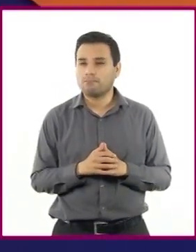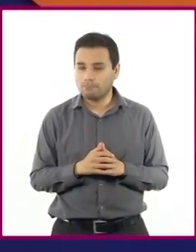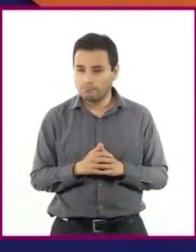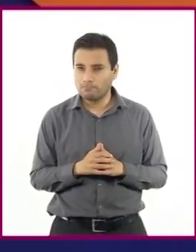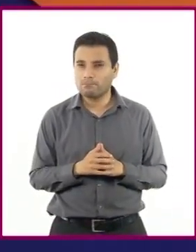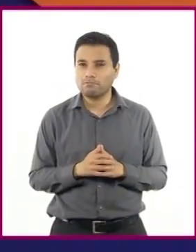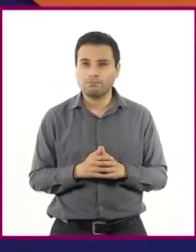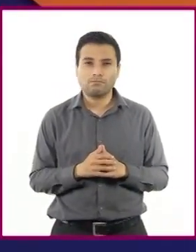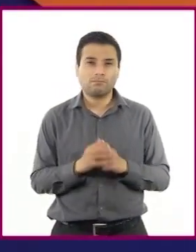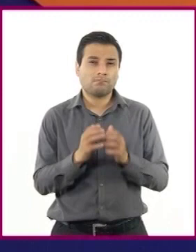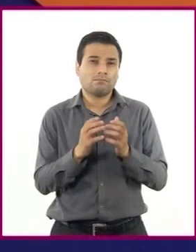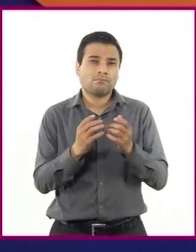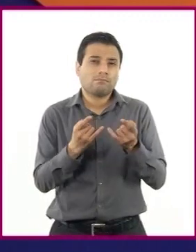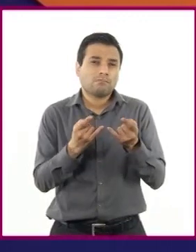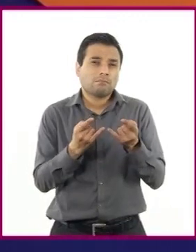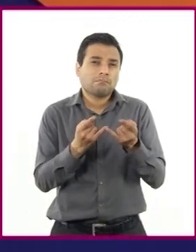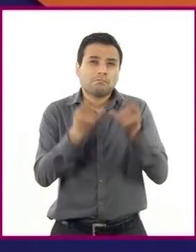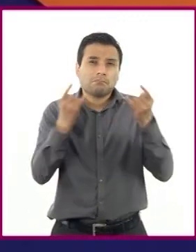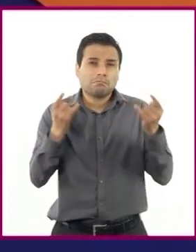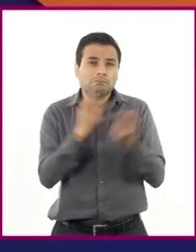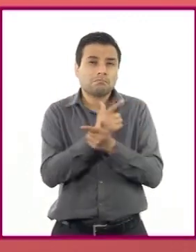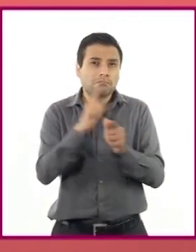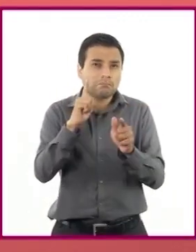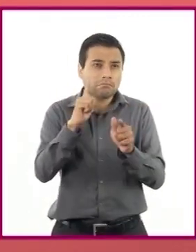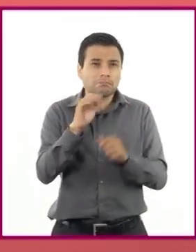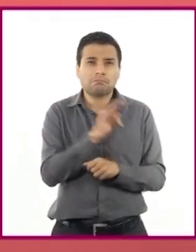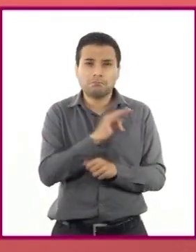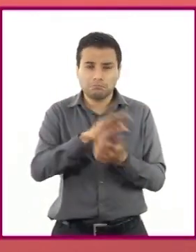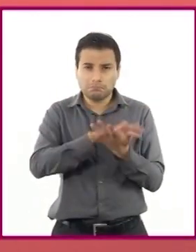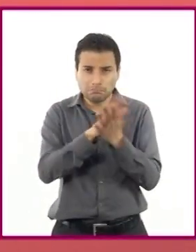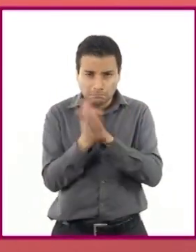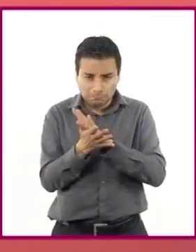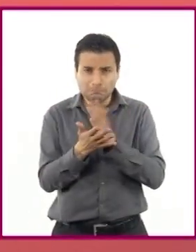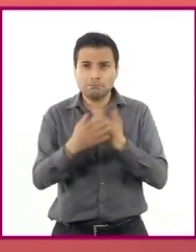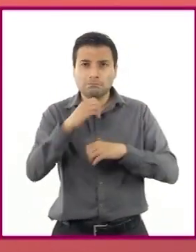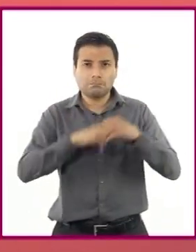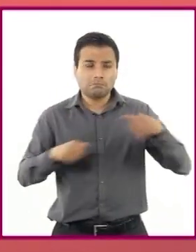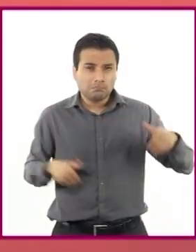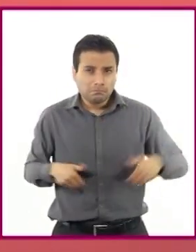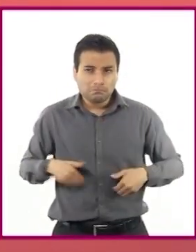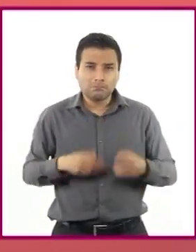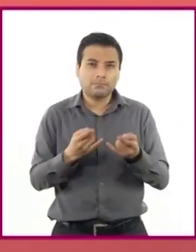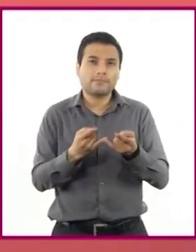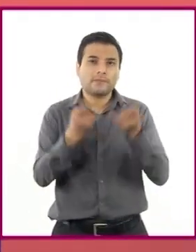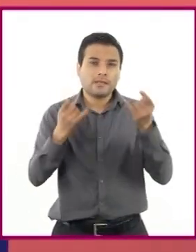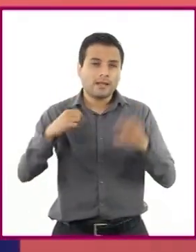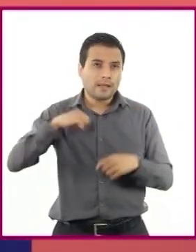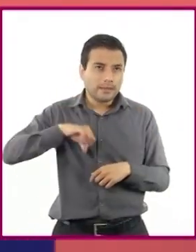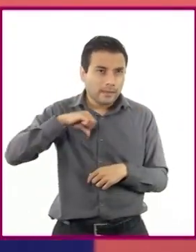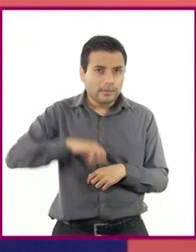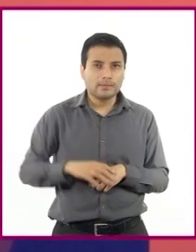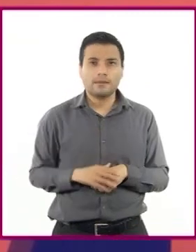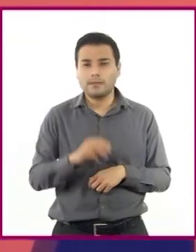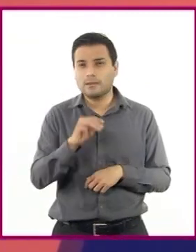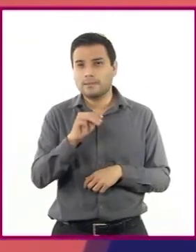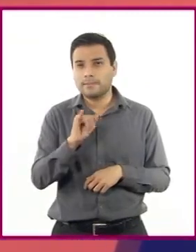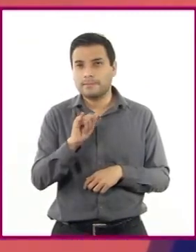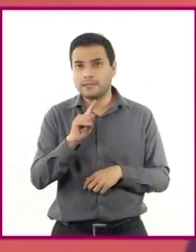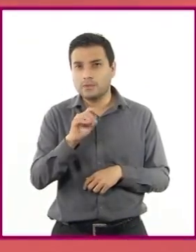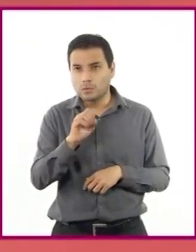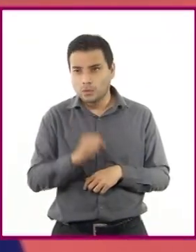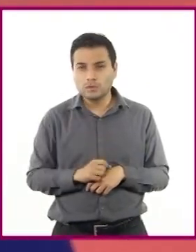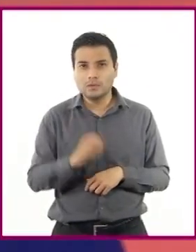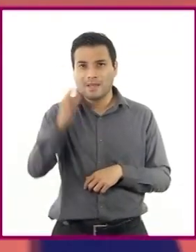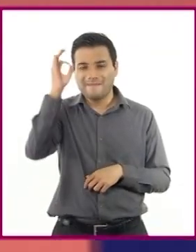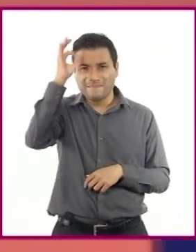cualquier cuento o novela podemos hacer un guión de teatro. Y también con leyendas, mitos y fábulas. Ahora bien,